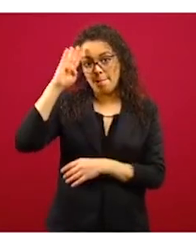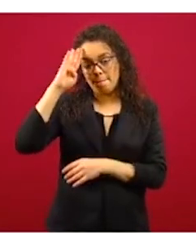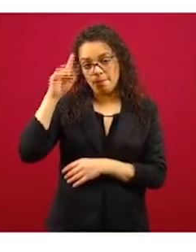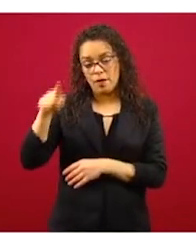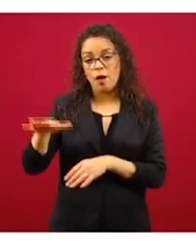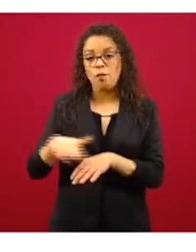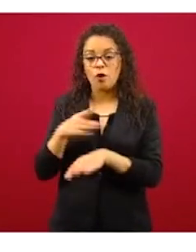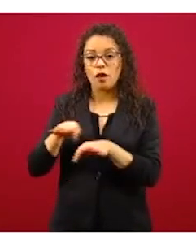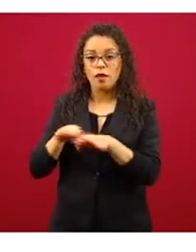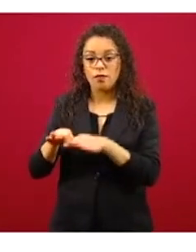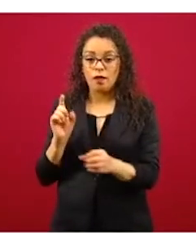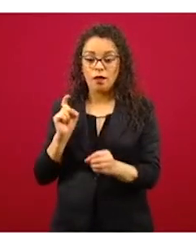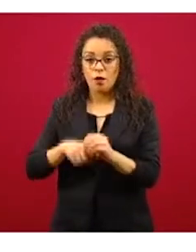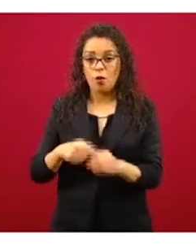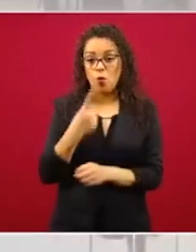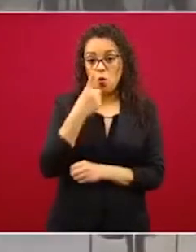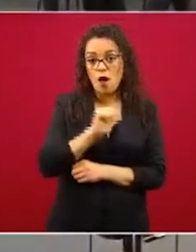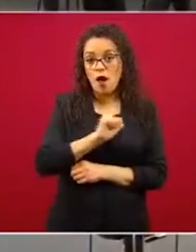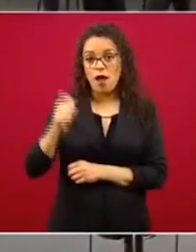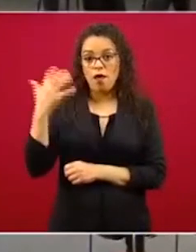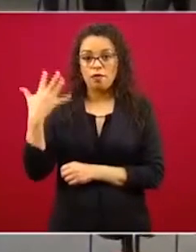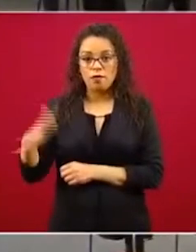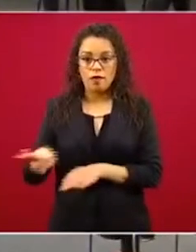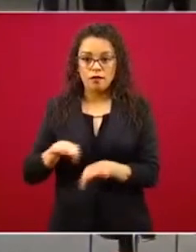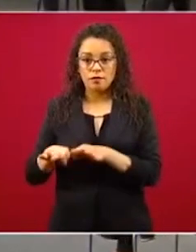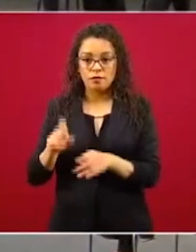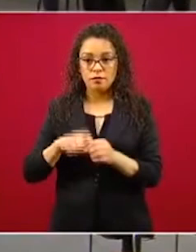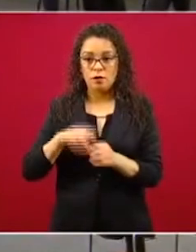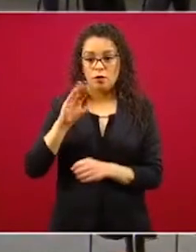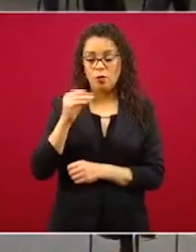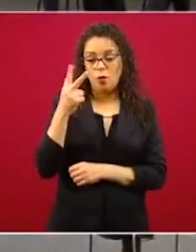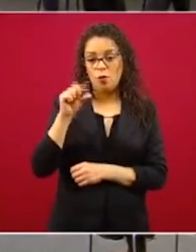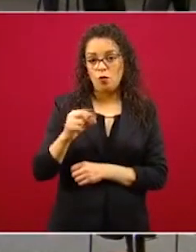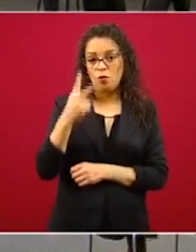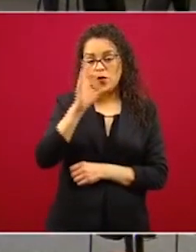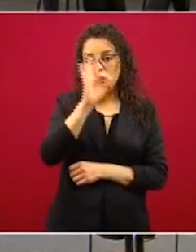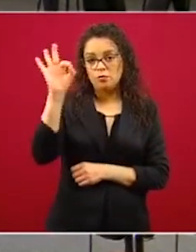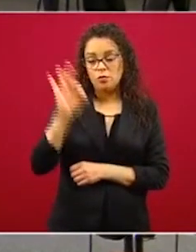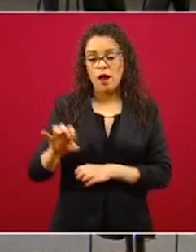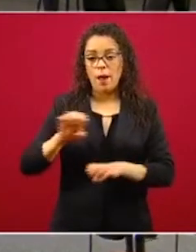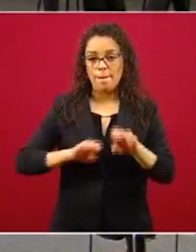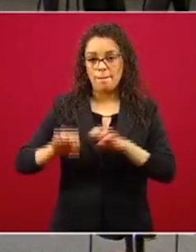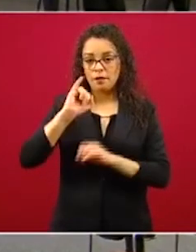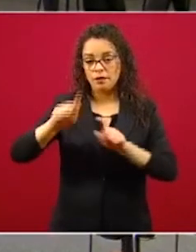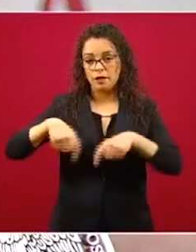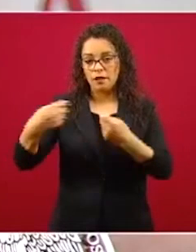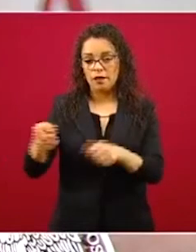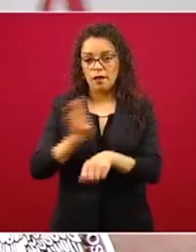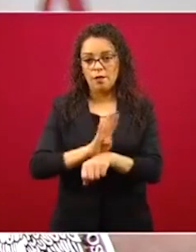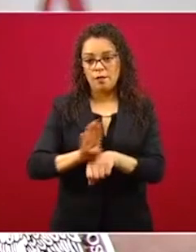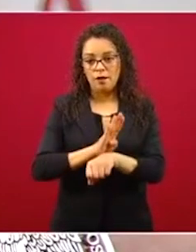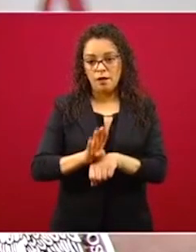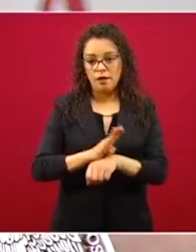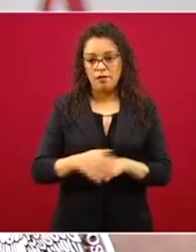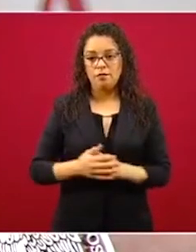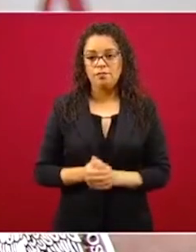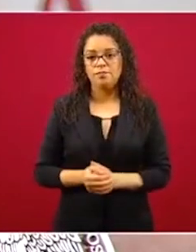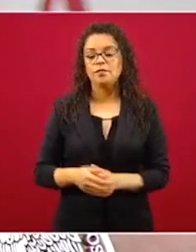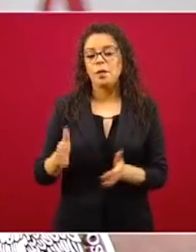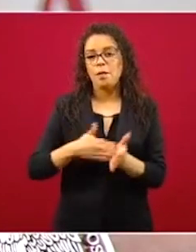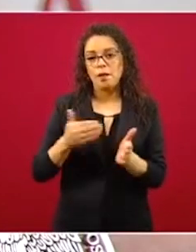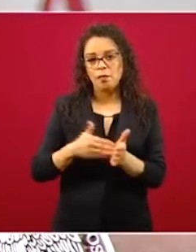trabajadores, representaron el 94.2 por ciento de las empresas beneficiadas, es decir, misceláneas, ferreterías,